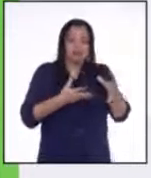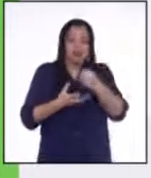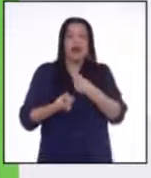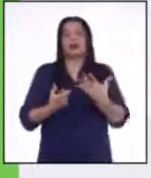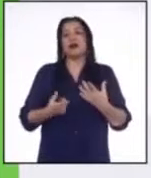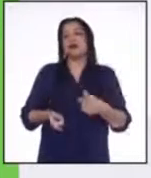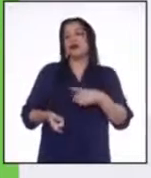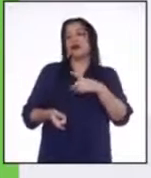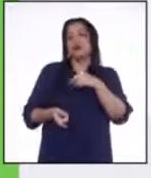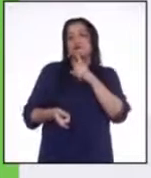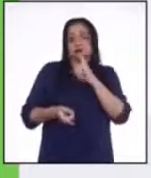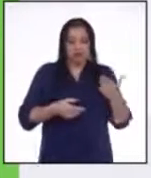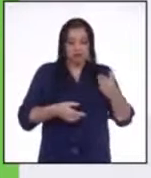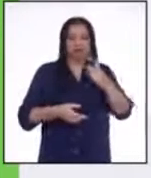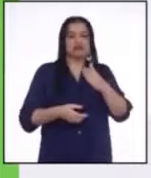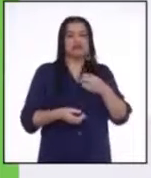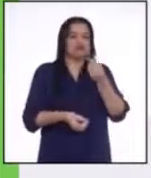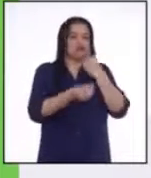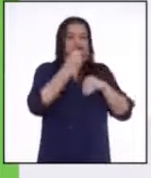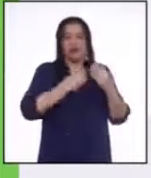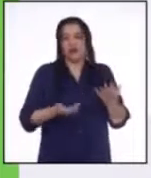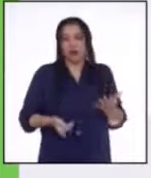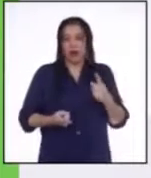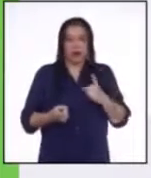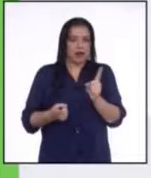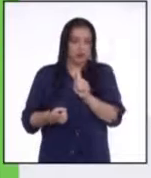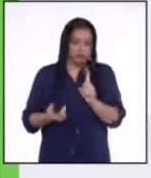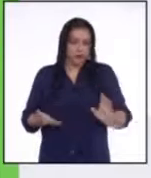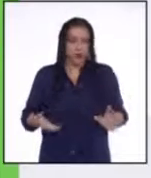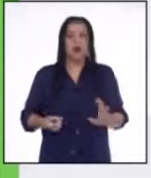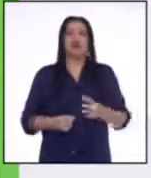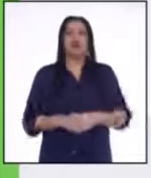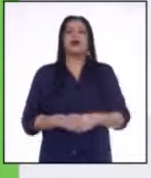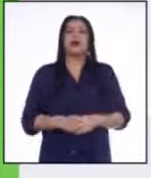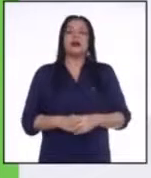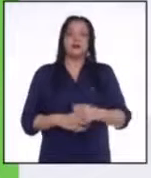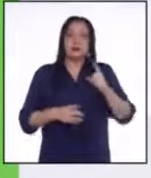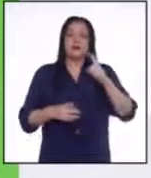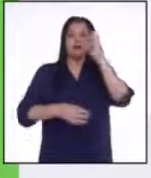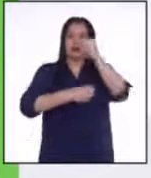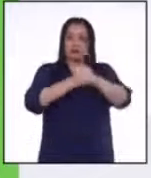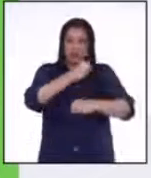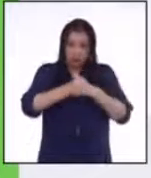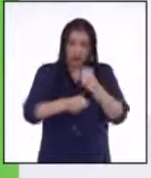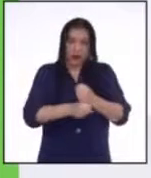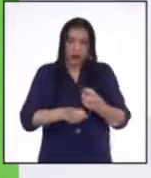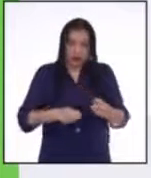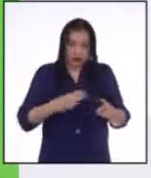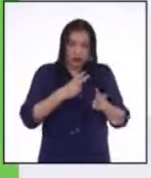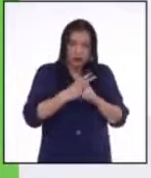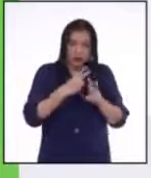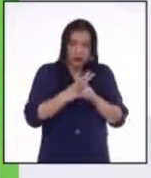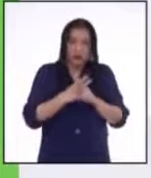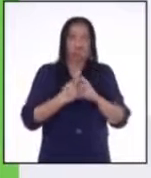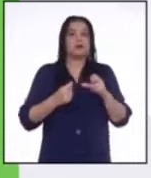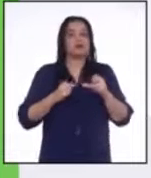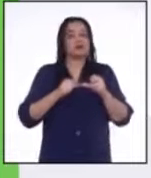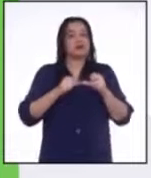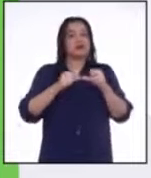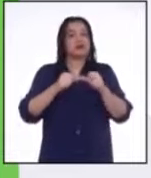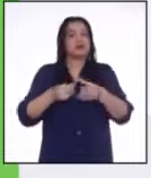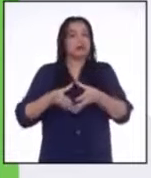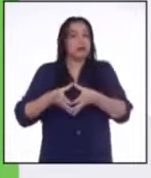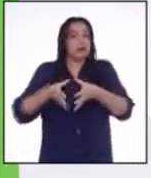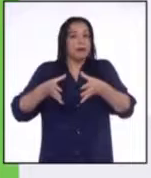pues al padre los comía. Ahora lo que se hace es soltar al individuo y el próximo año hay la posibilidad de poder seguir